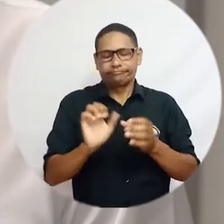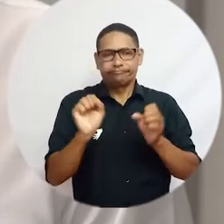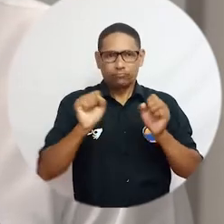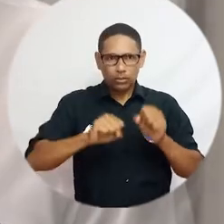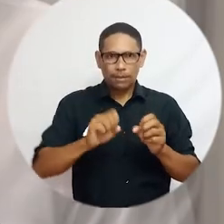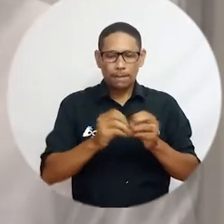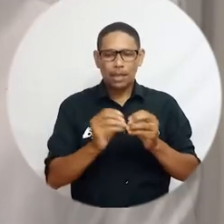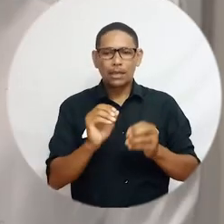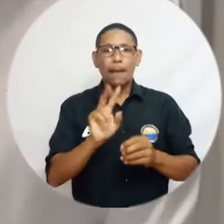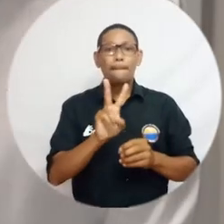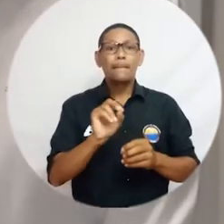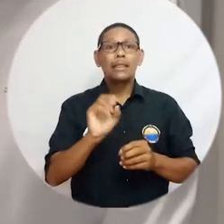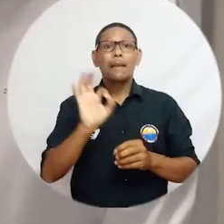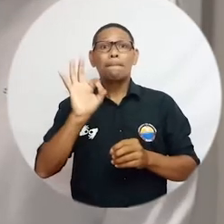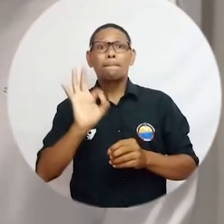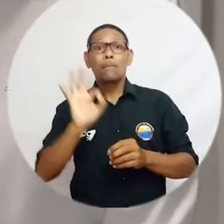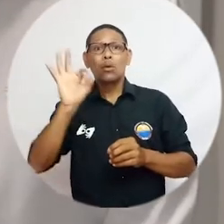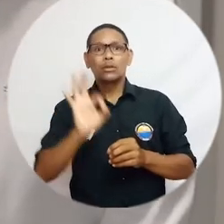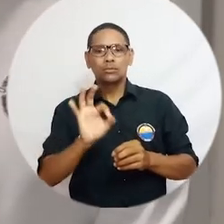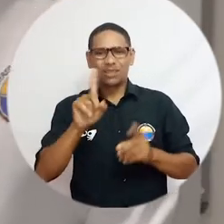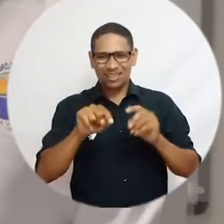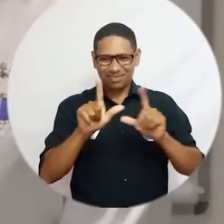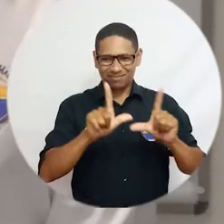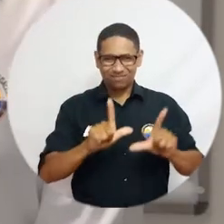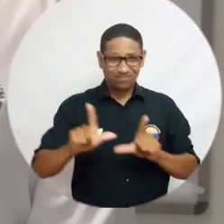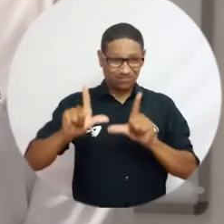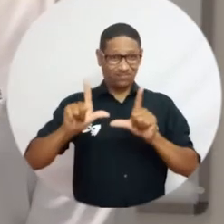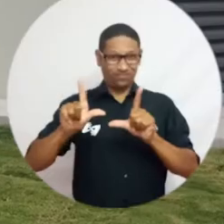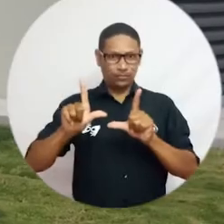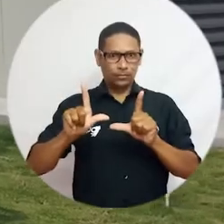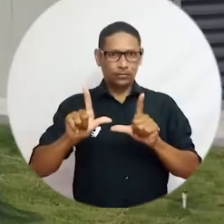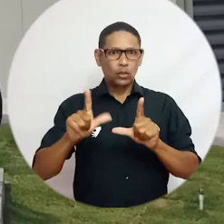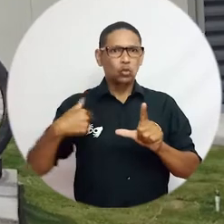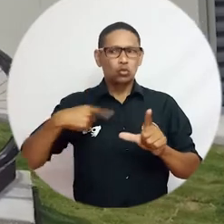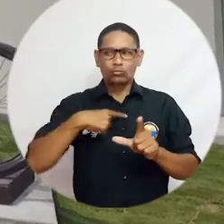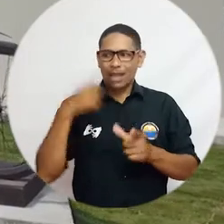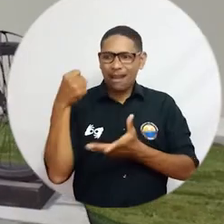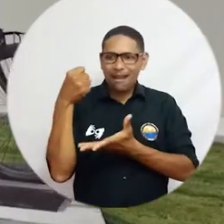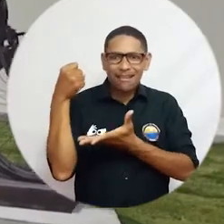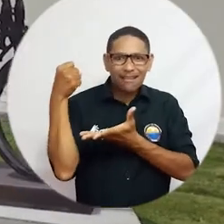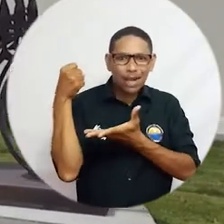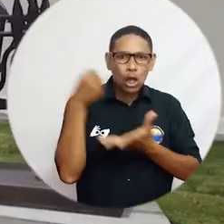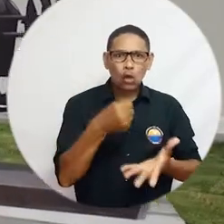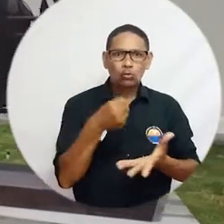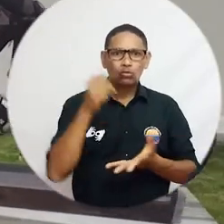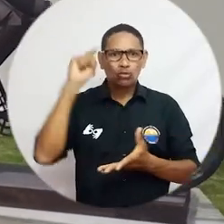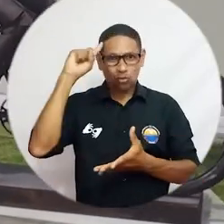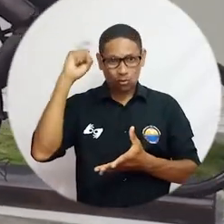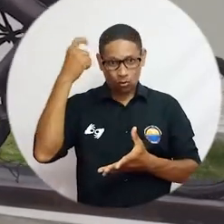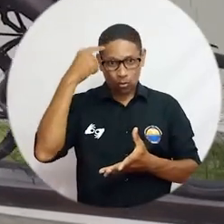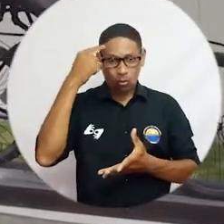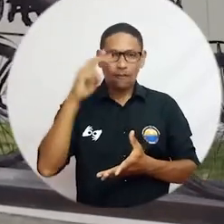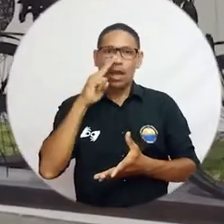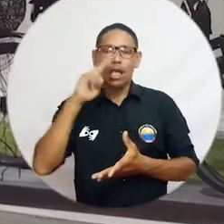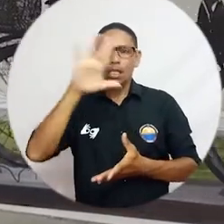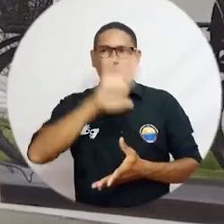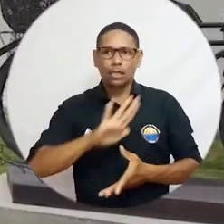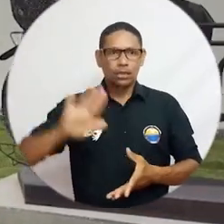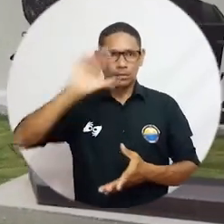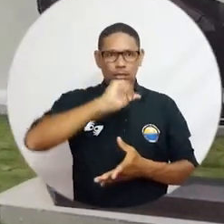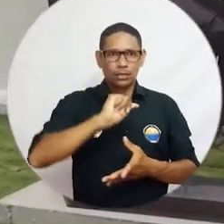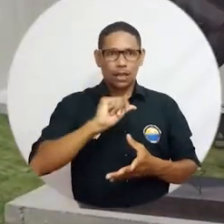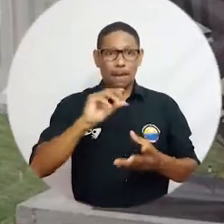estudiantes de pregrado y de un 20% para los estudiantes de posgrado. Esto lo hicimos con recursos del Gobierno Nacional